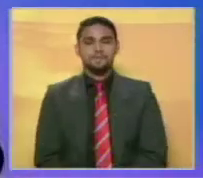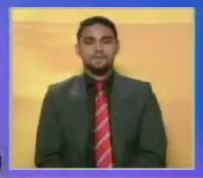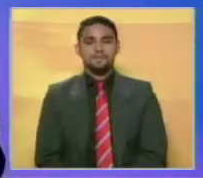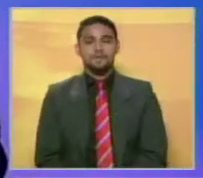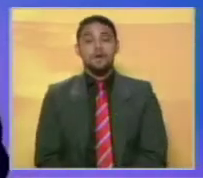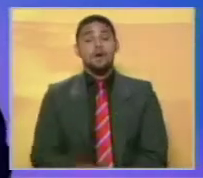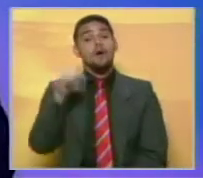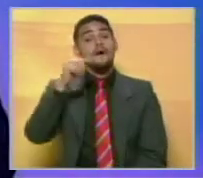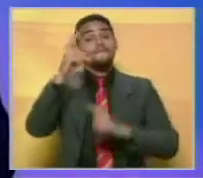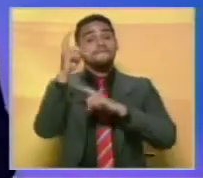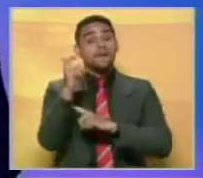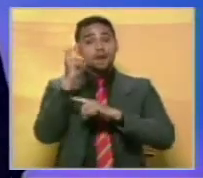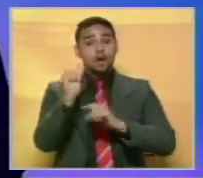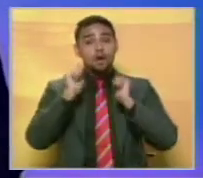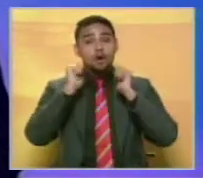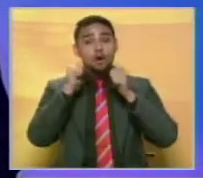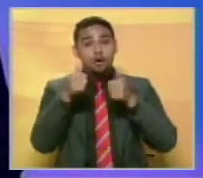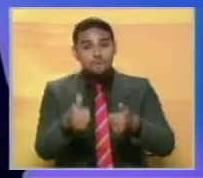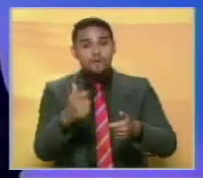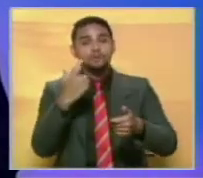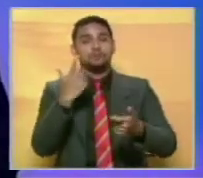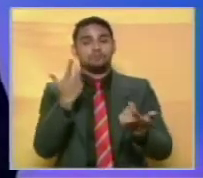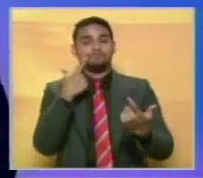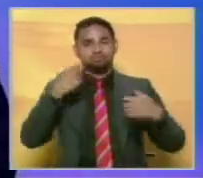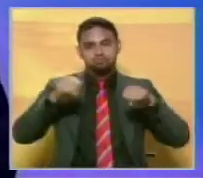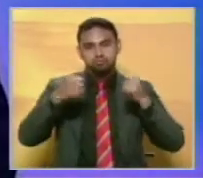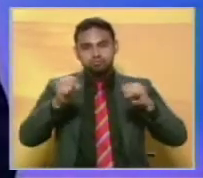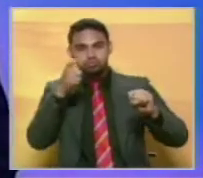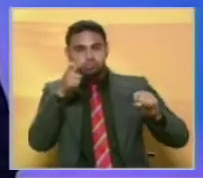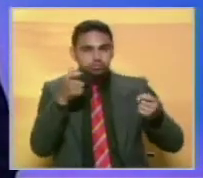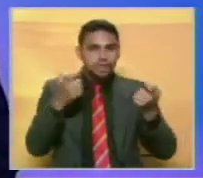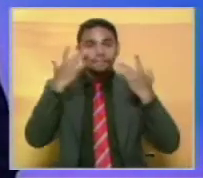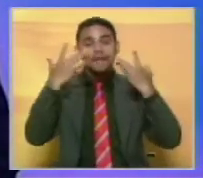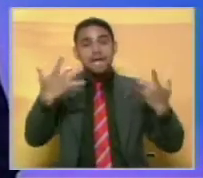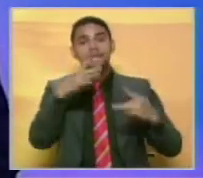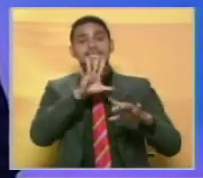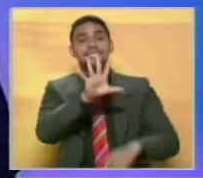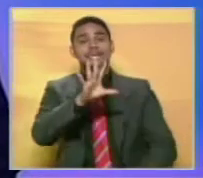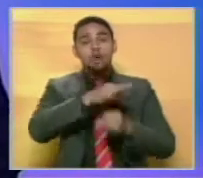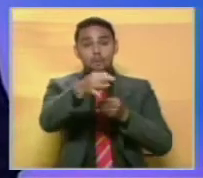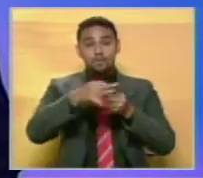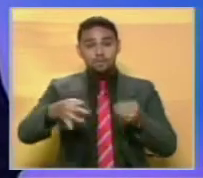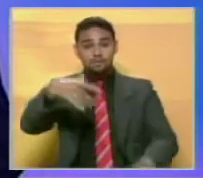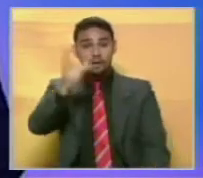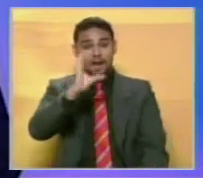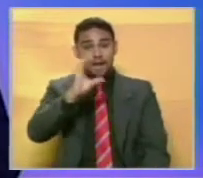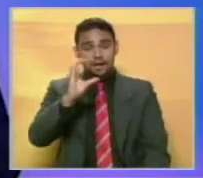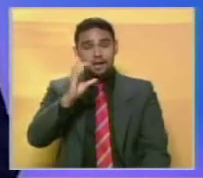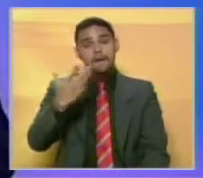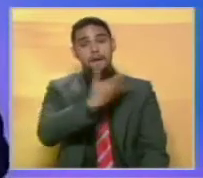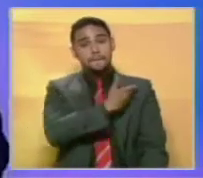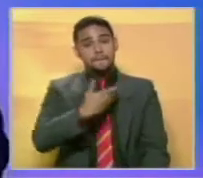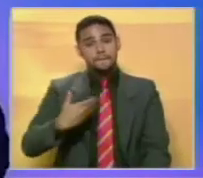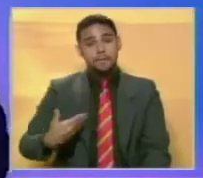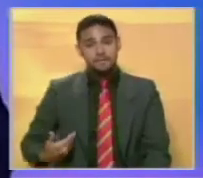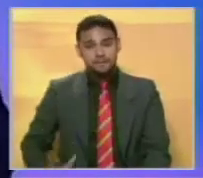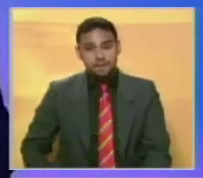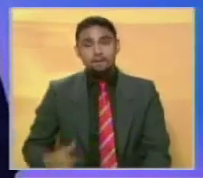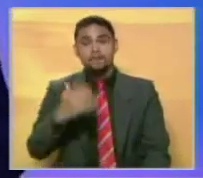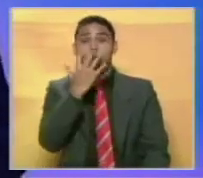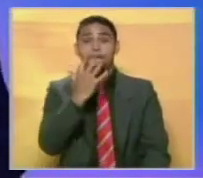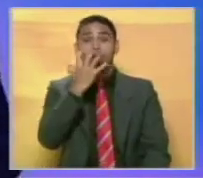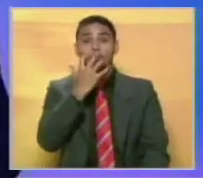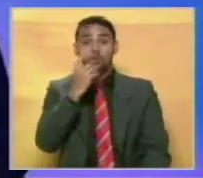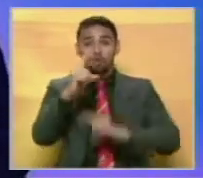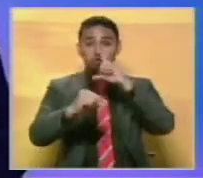Este viernes se dio inicio al dispositivo patrullaje inteligente en los cinco municipios de la Gran Caracas. El presidente de la República, a través de su